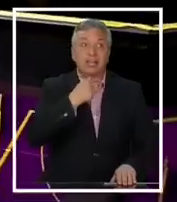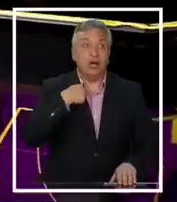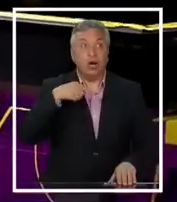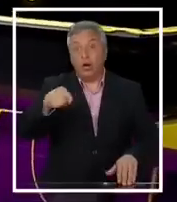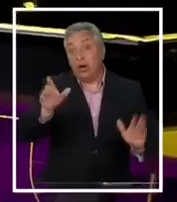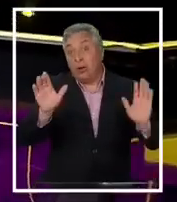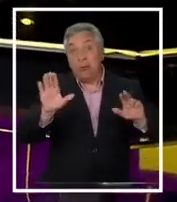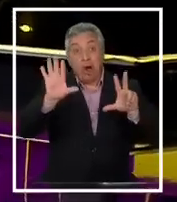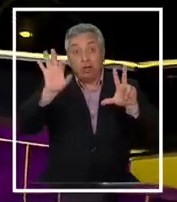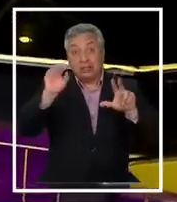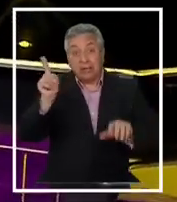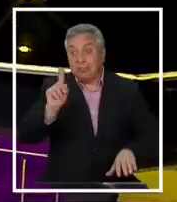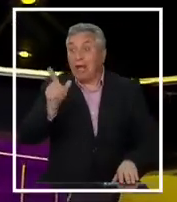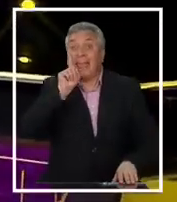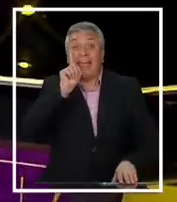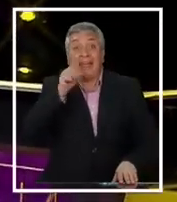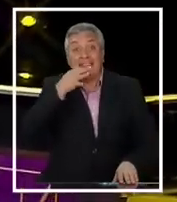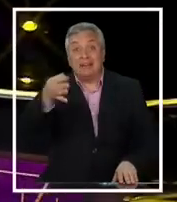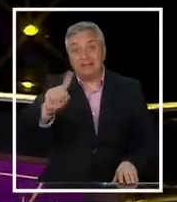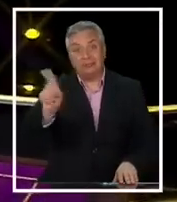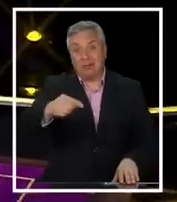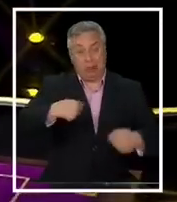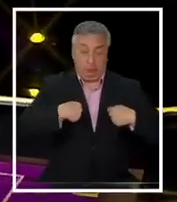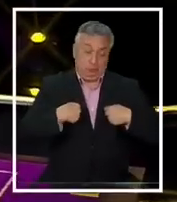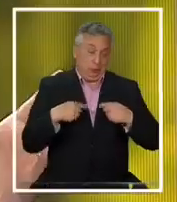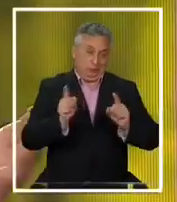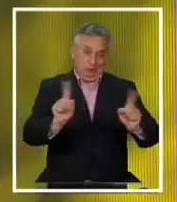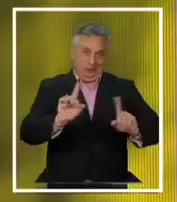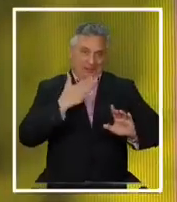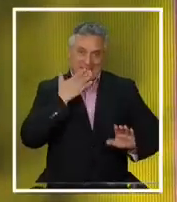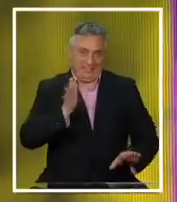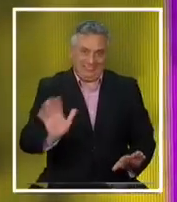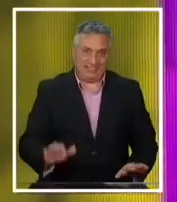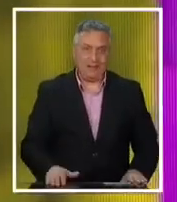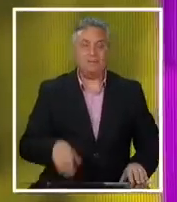que no sé a quién se refiere la Paulina. Paulina, a los otros. Agradezco a todos por haber estado aquí.